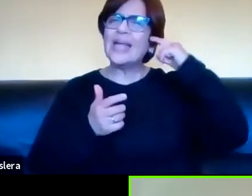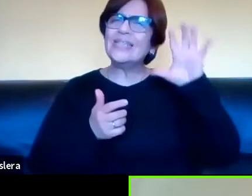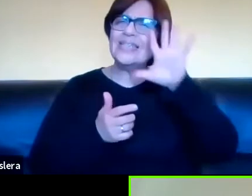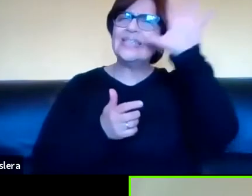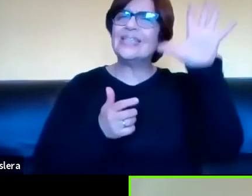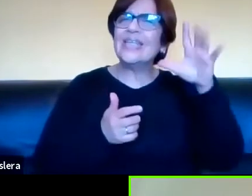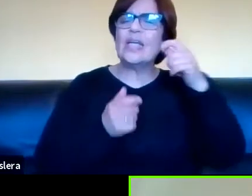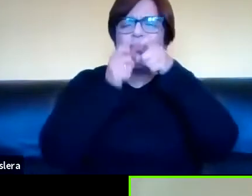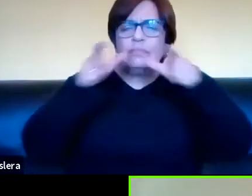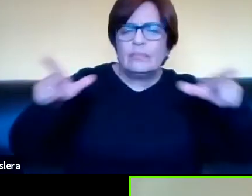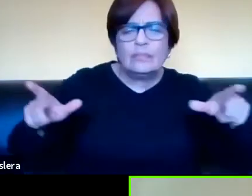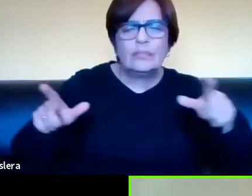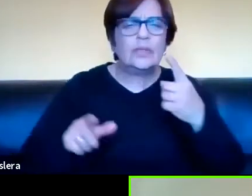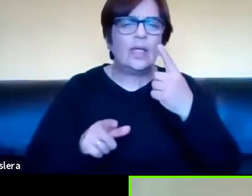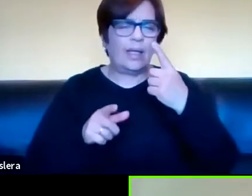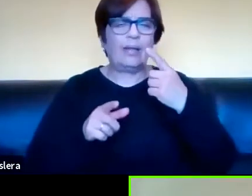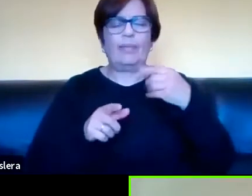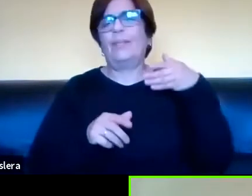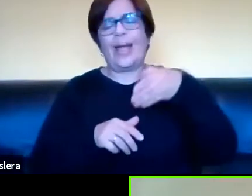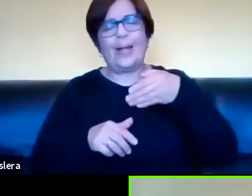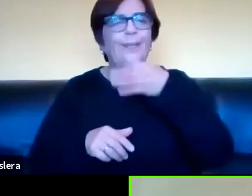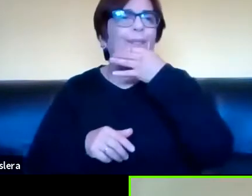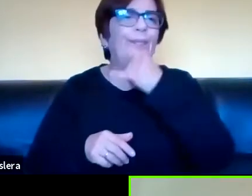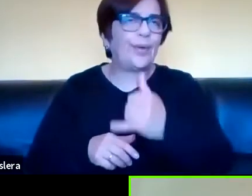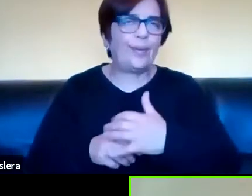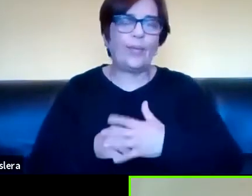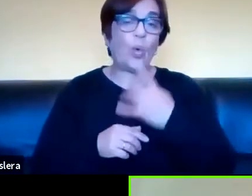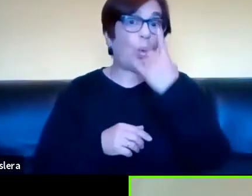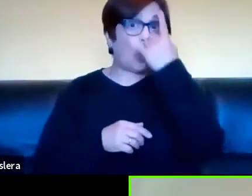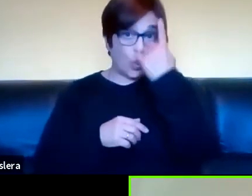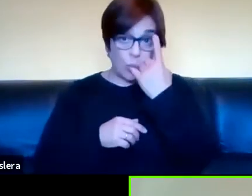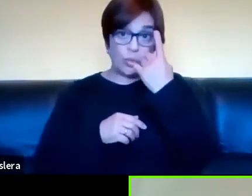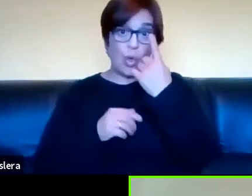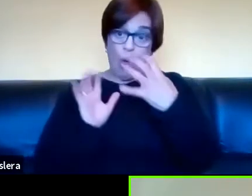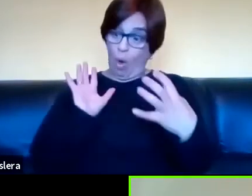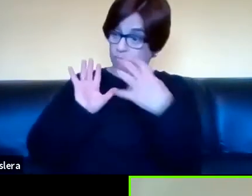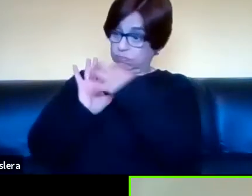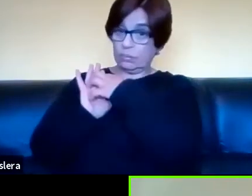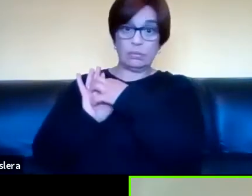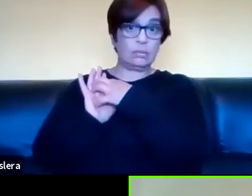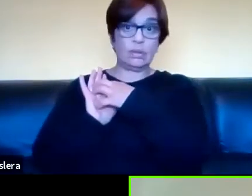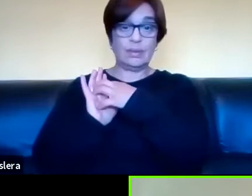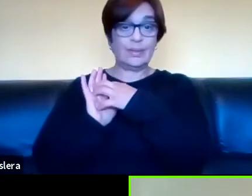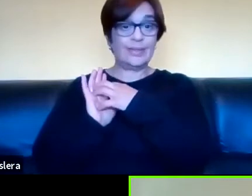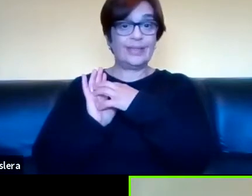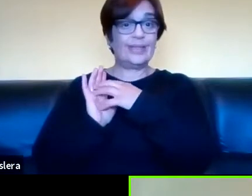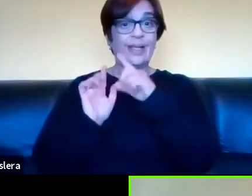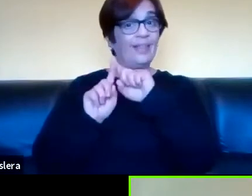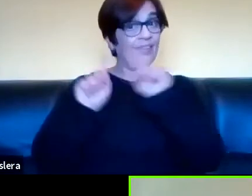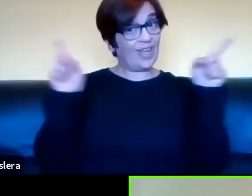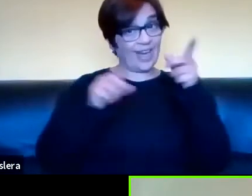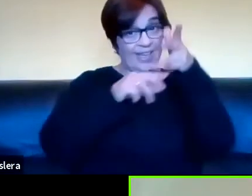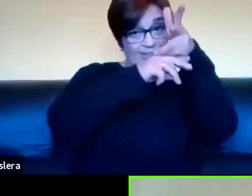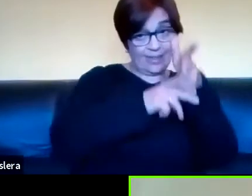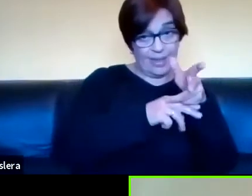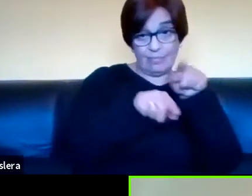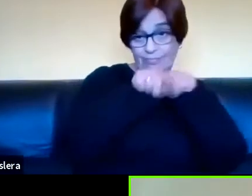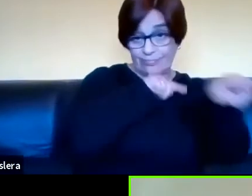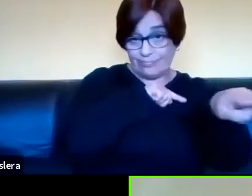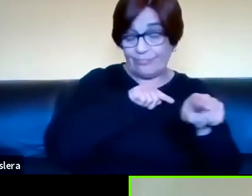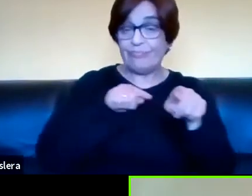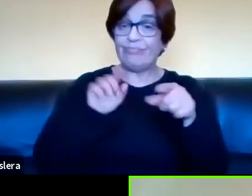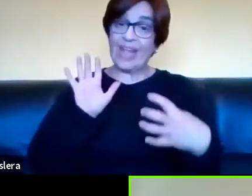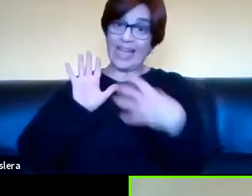Un elemento psicolingüístico que está en juego es que la tecnología representacional que no ocurre con la tecnología registral, la tecnología